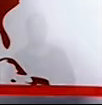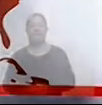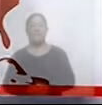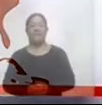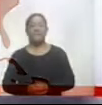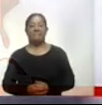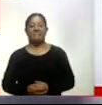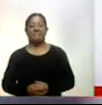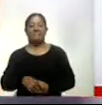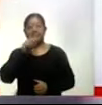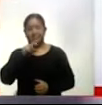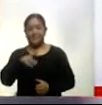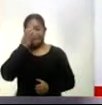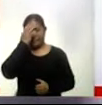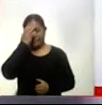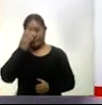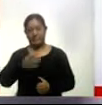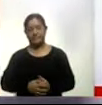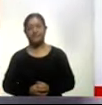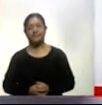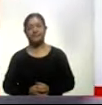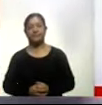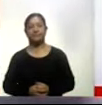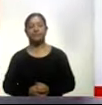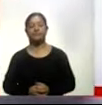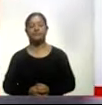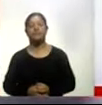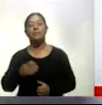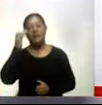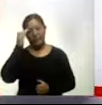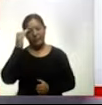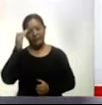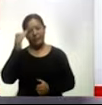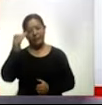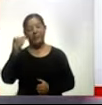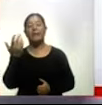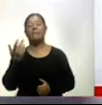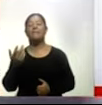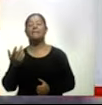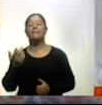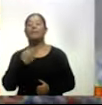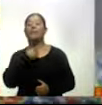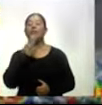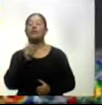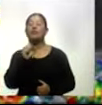también vamos a conocer qué le parece el reporte del clima en voz de mi compañera Susan Munguía